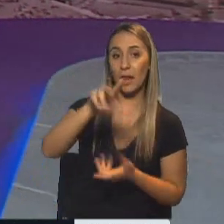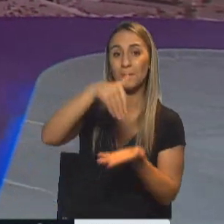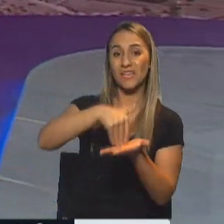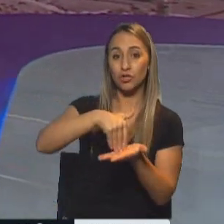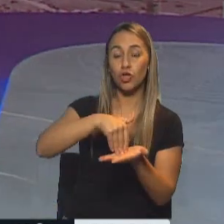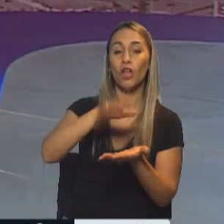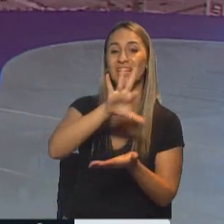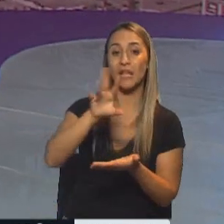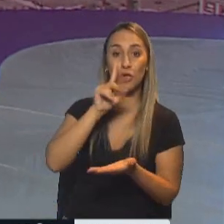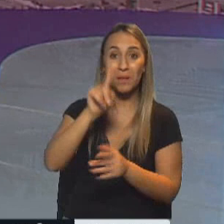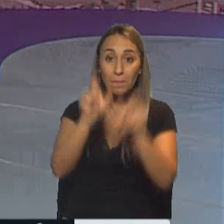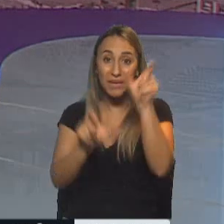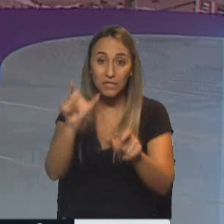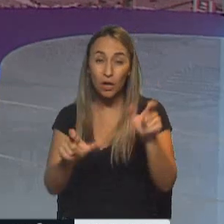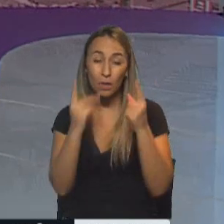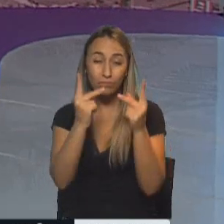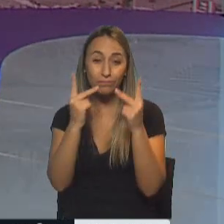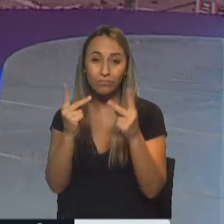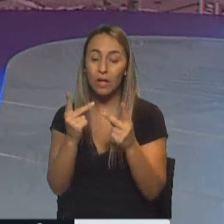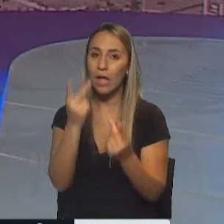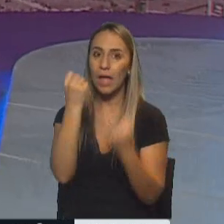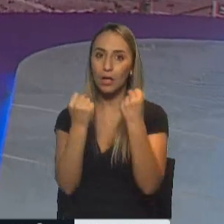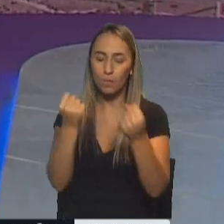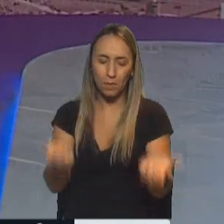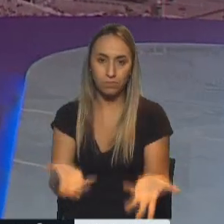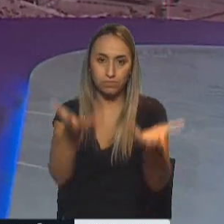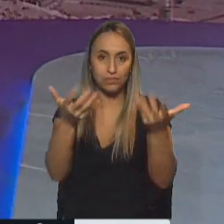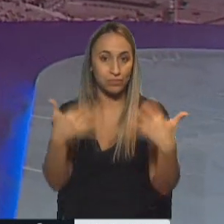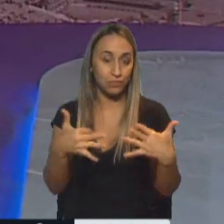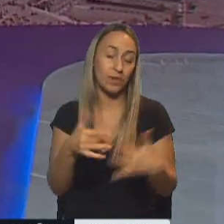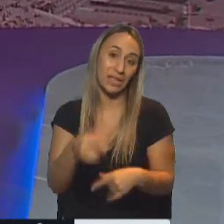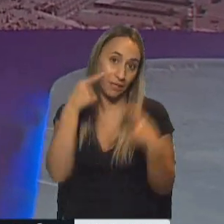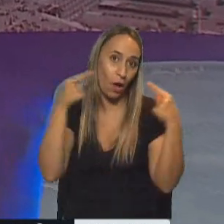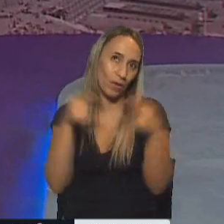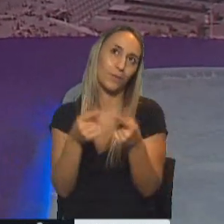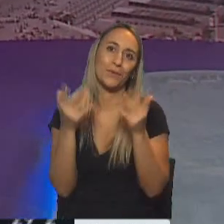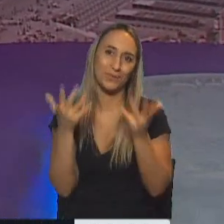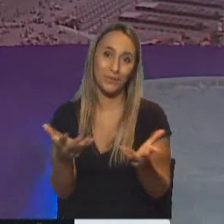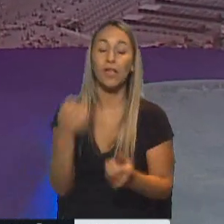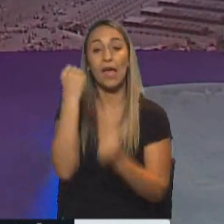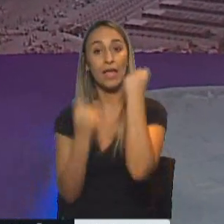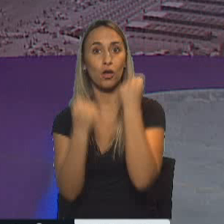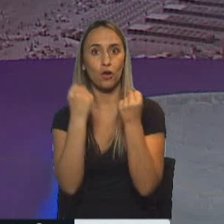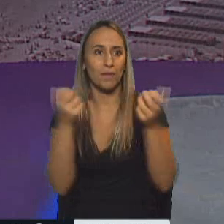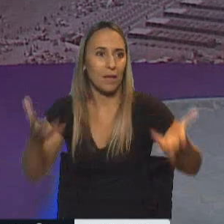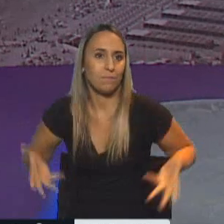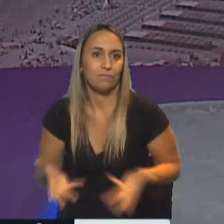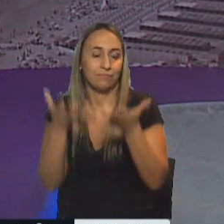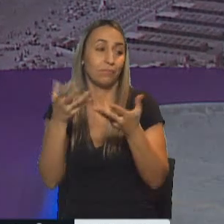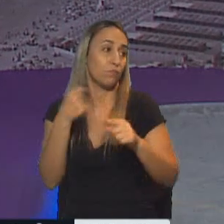personas con un impacto económico importante, ¿no? Porque de eso se trata también, de la recuperación pospandemia.